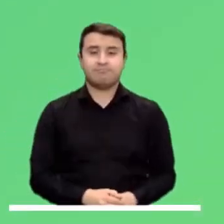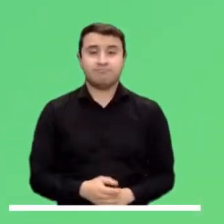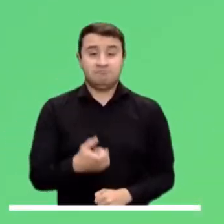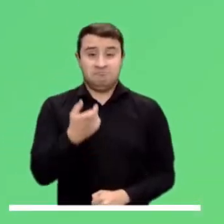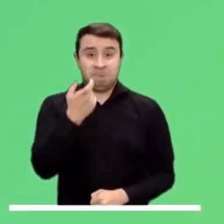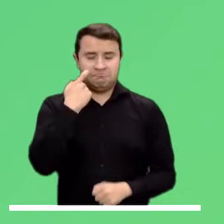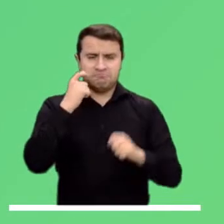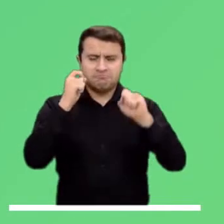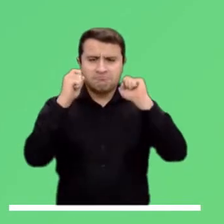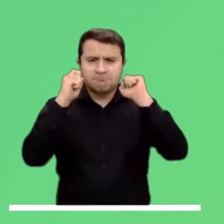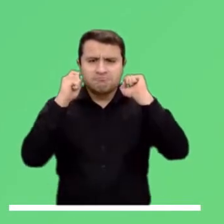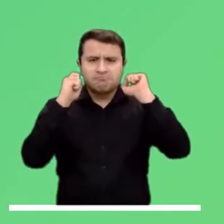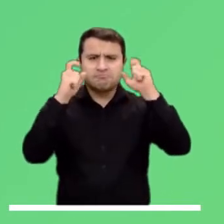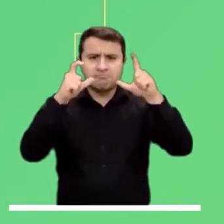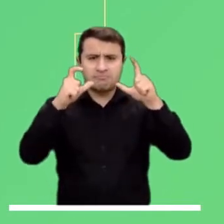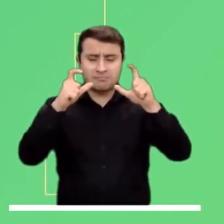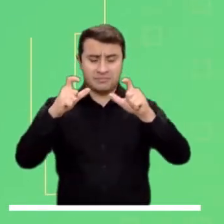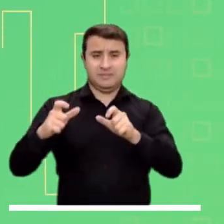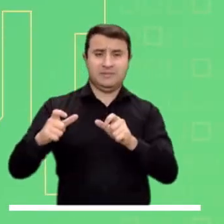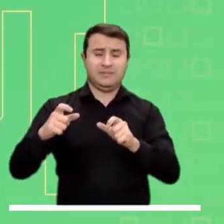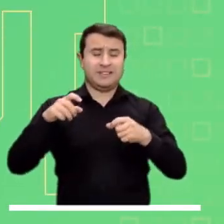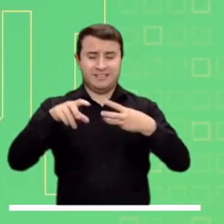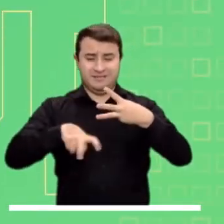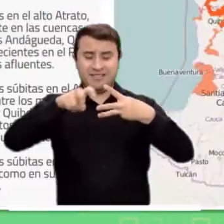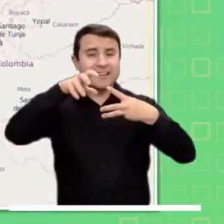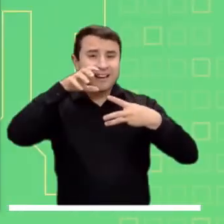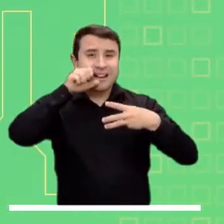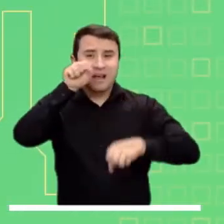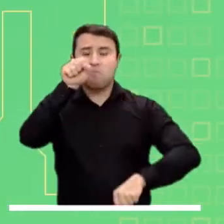Veamos ahora las alertas que se encuentran activas.